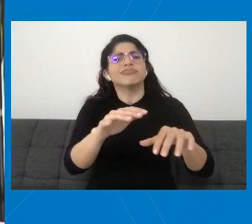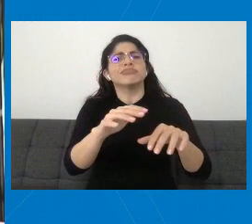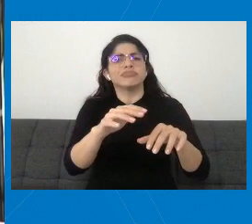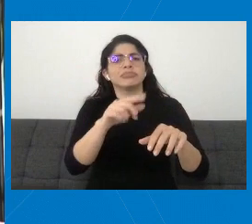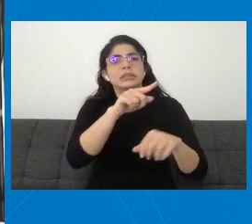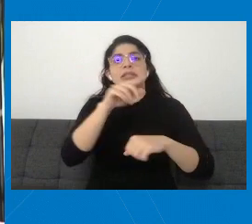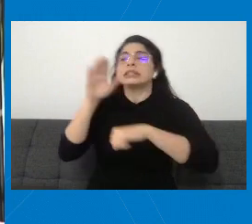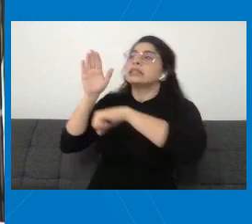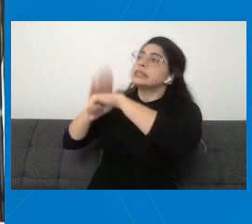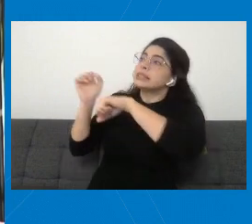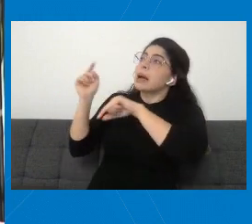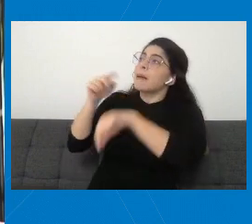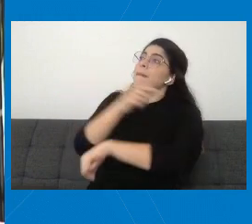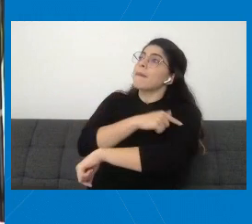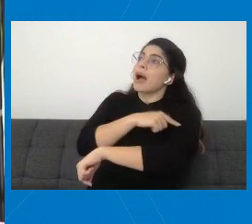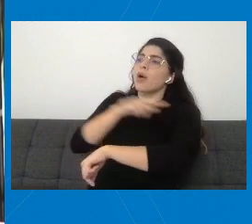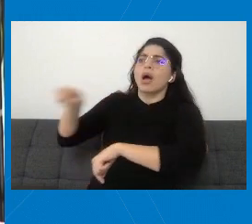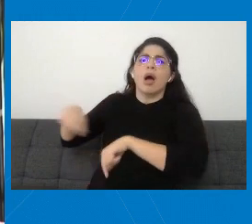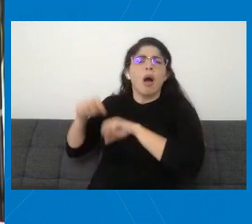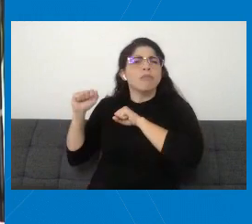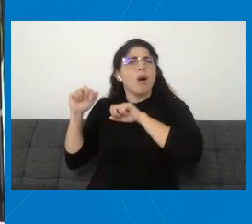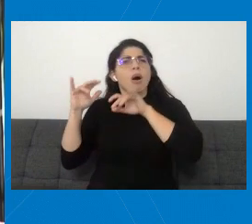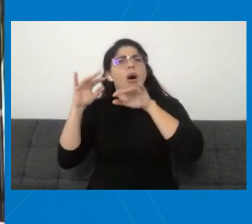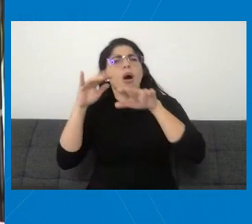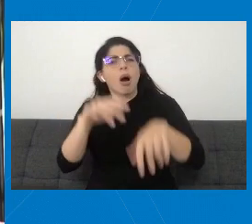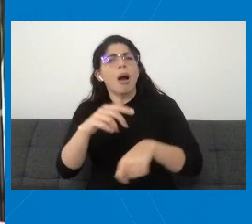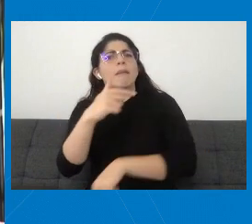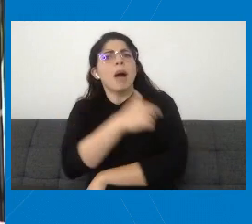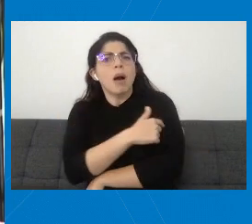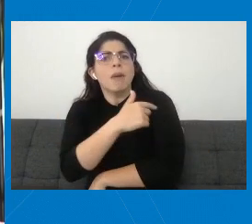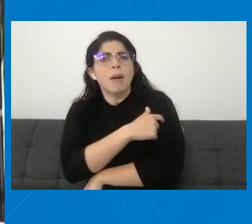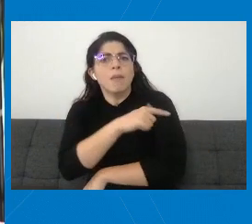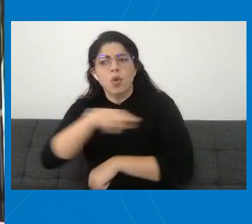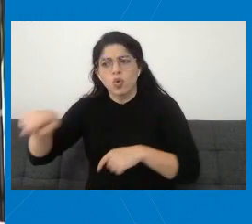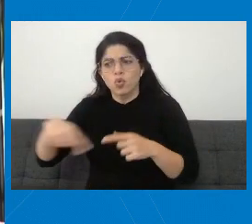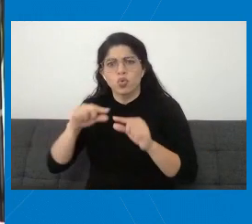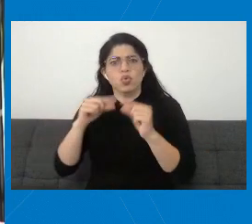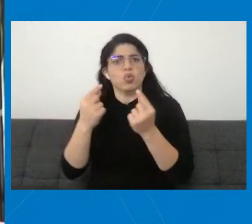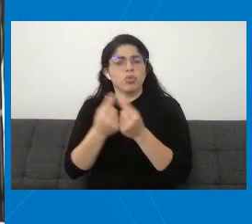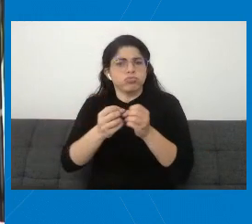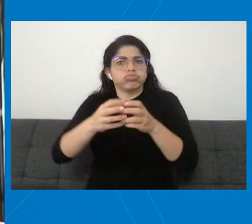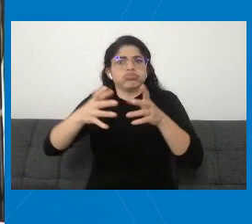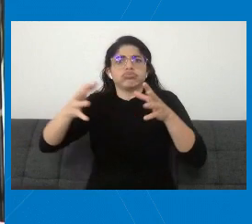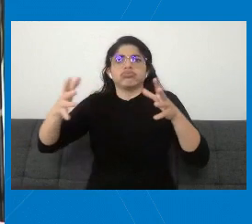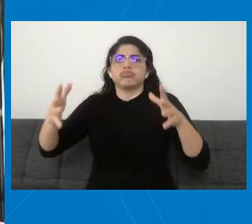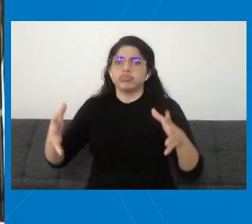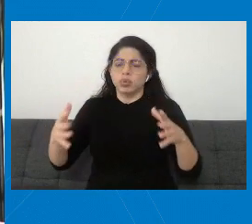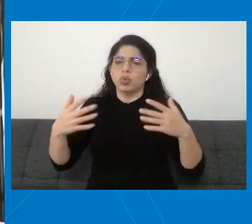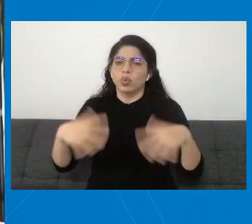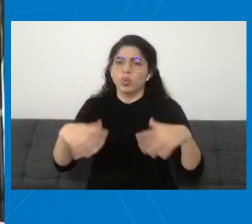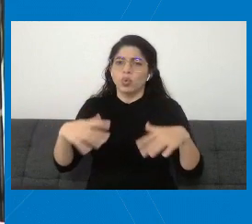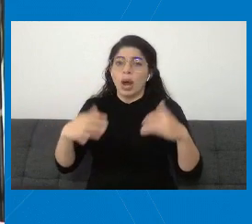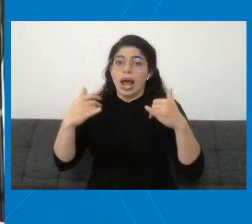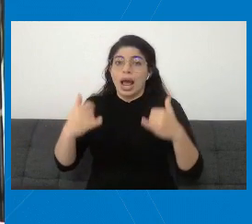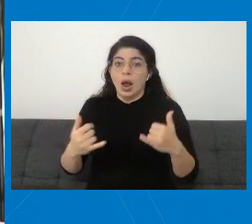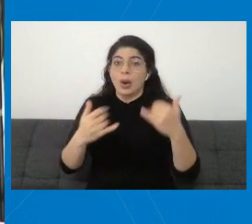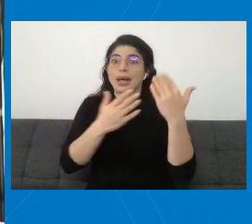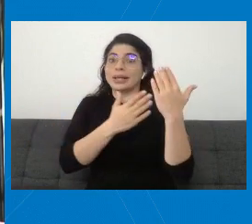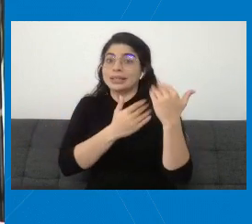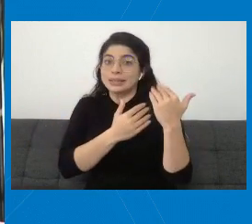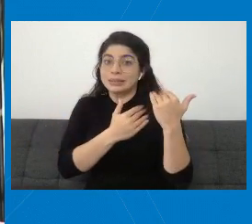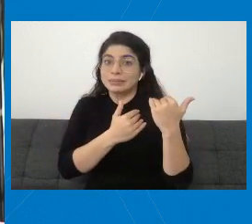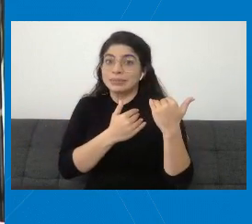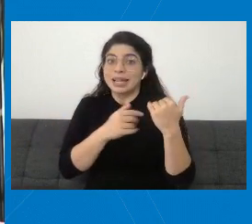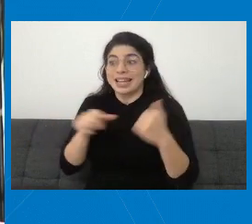han acudido a la vacunación de este grupo etario, y esperamos que igualmente tan